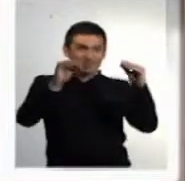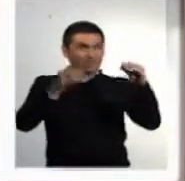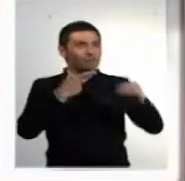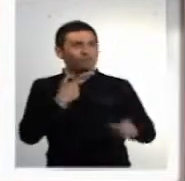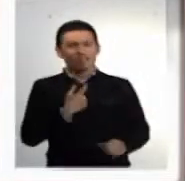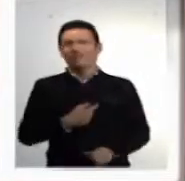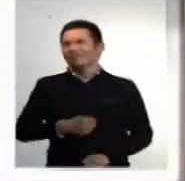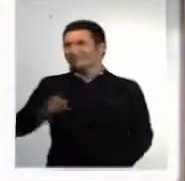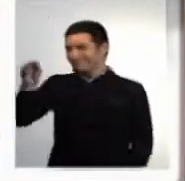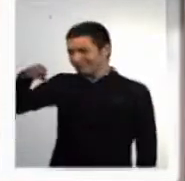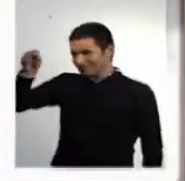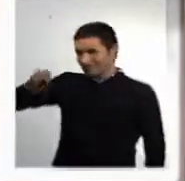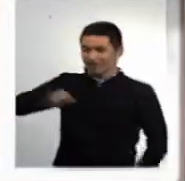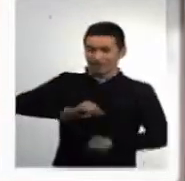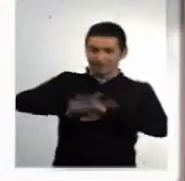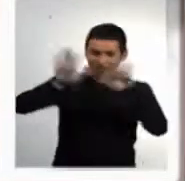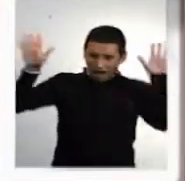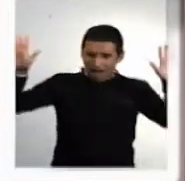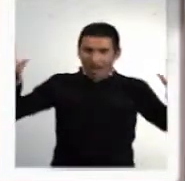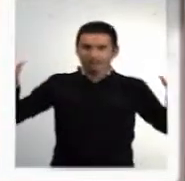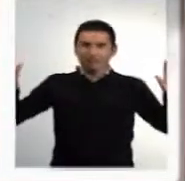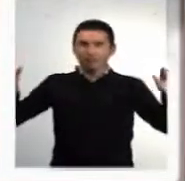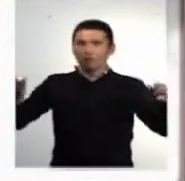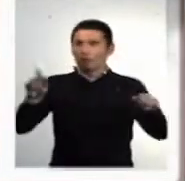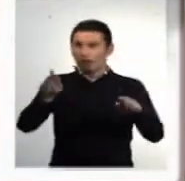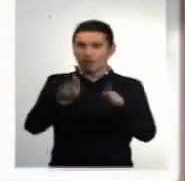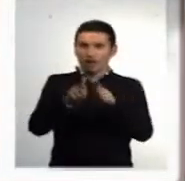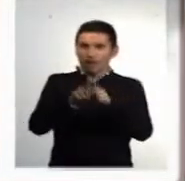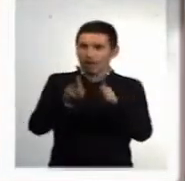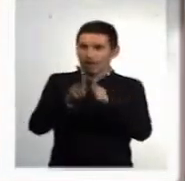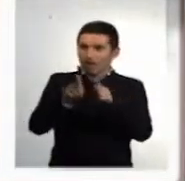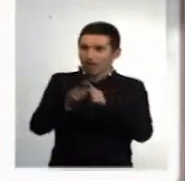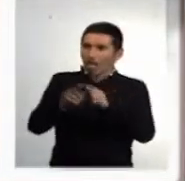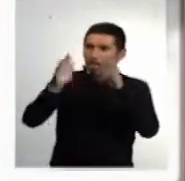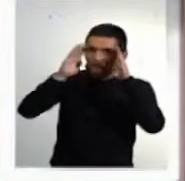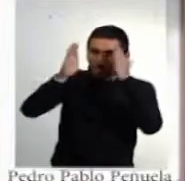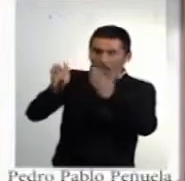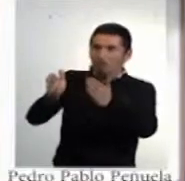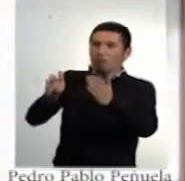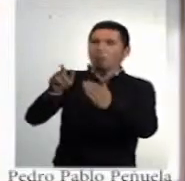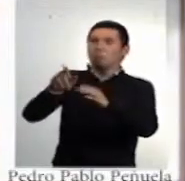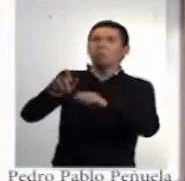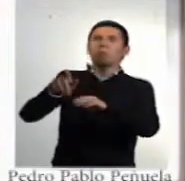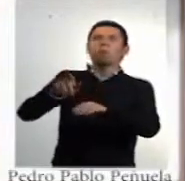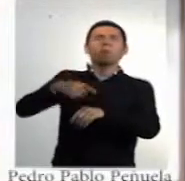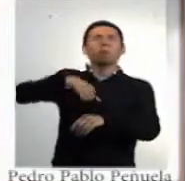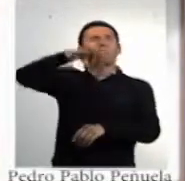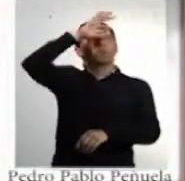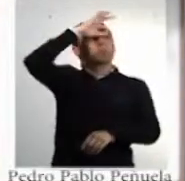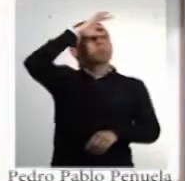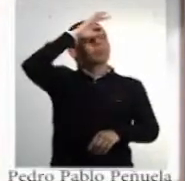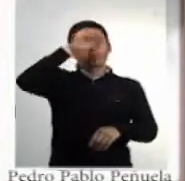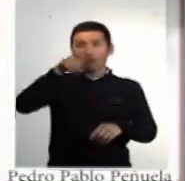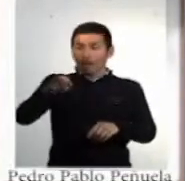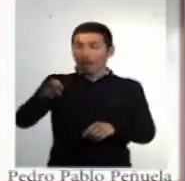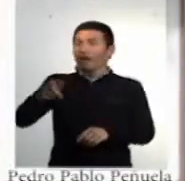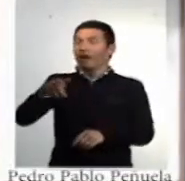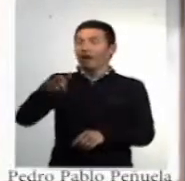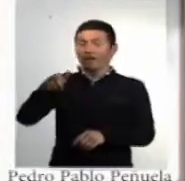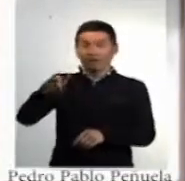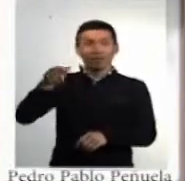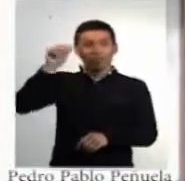Claro, por fin alguien le puso cuidado a esto. verdad que son maravillosos que alguien se haya,